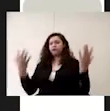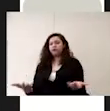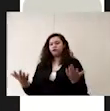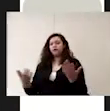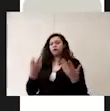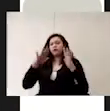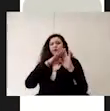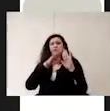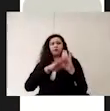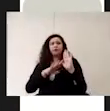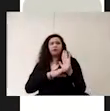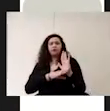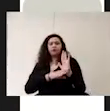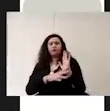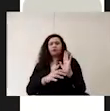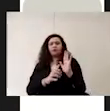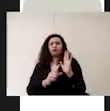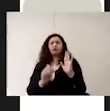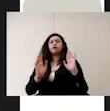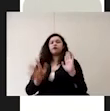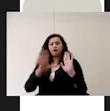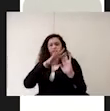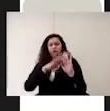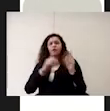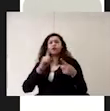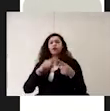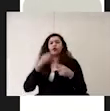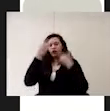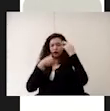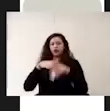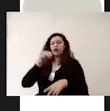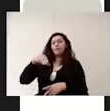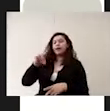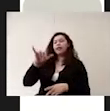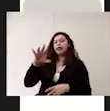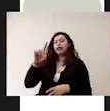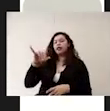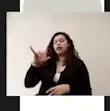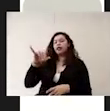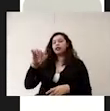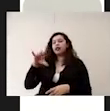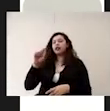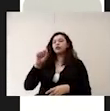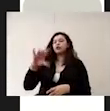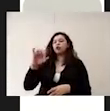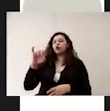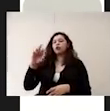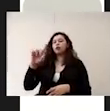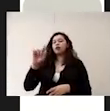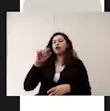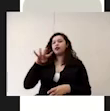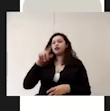lineamientos están disponibles en la página medidasanitarias.covid19.cdmx.gov